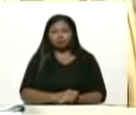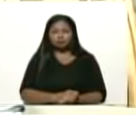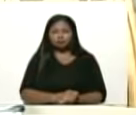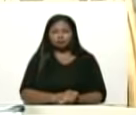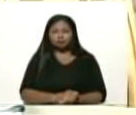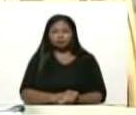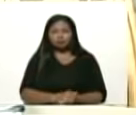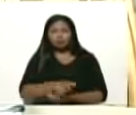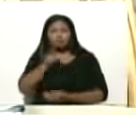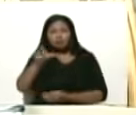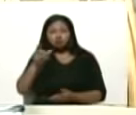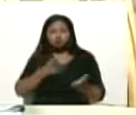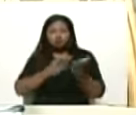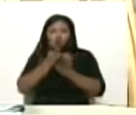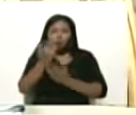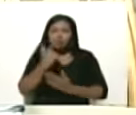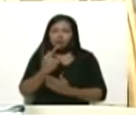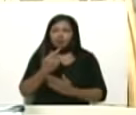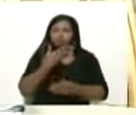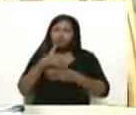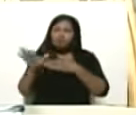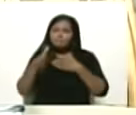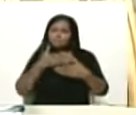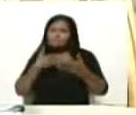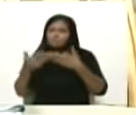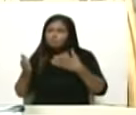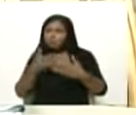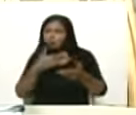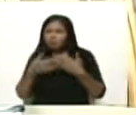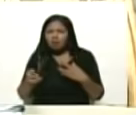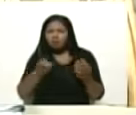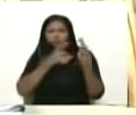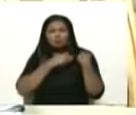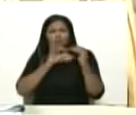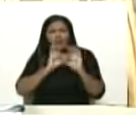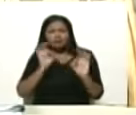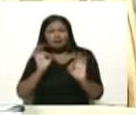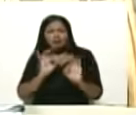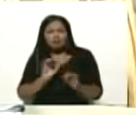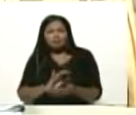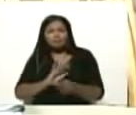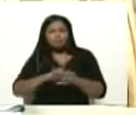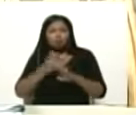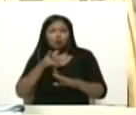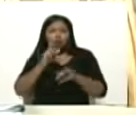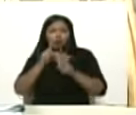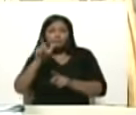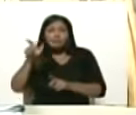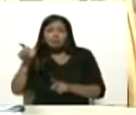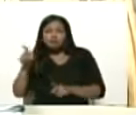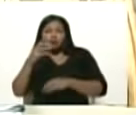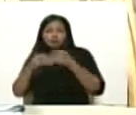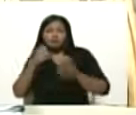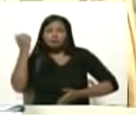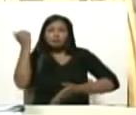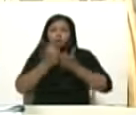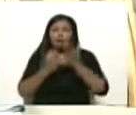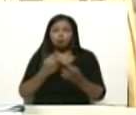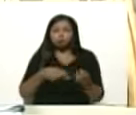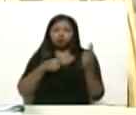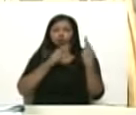gente leal como el decía no importan los cargos porque hay gente que se hace matar por un cargo